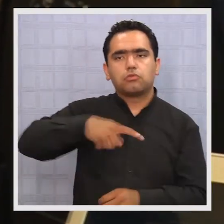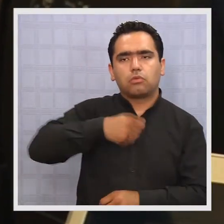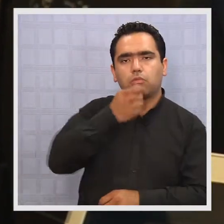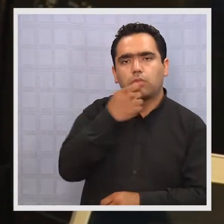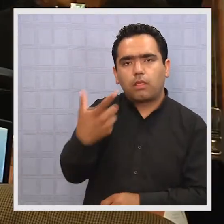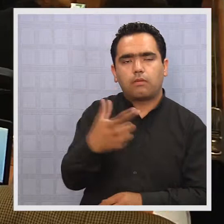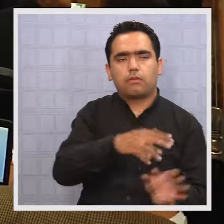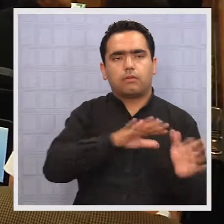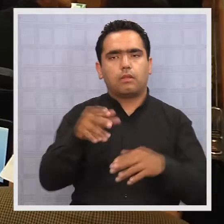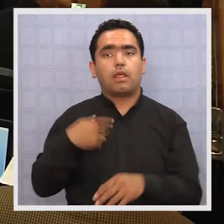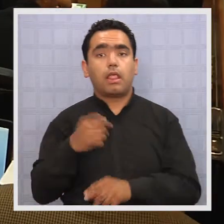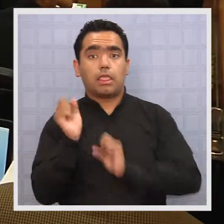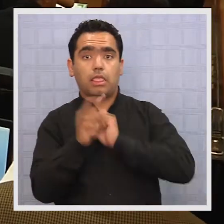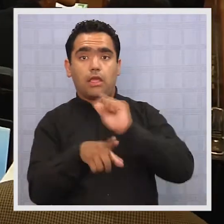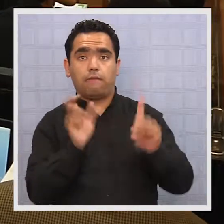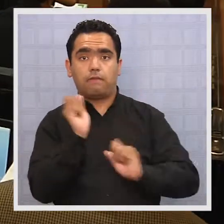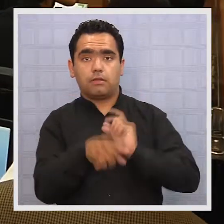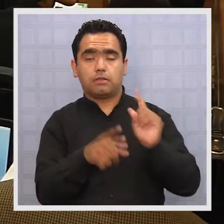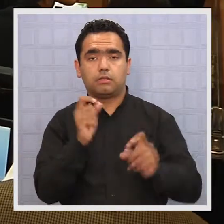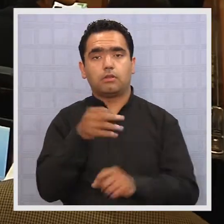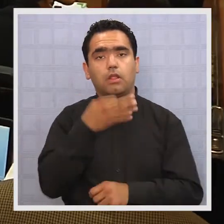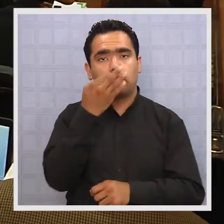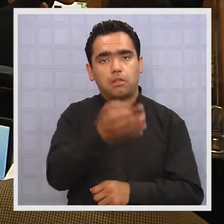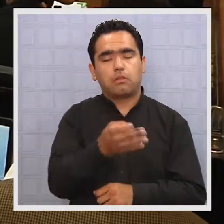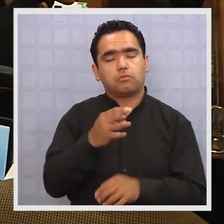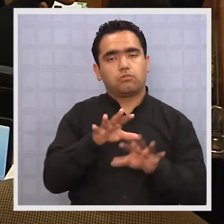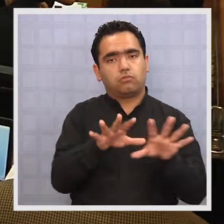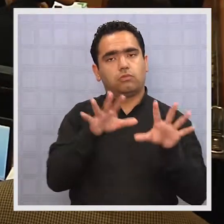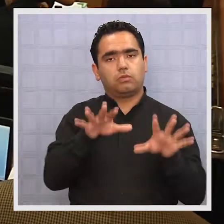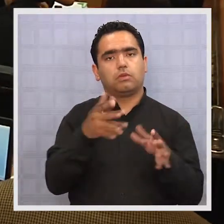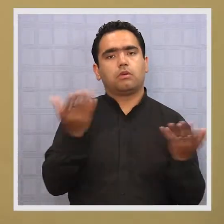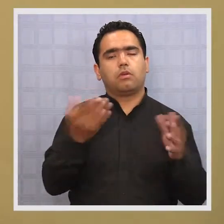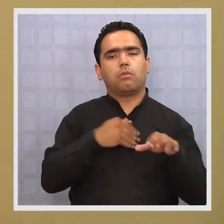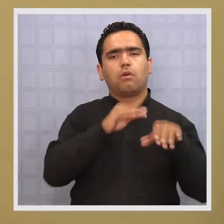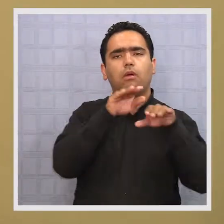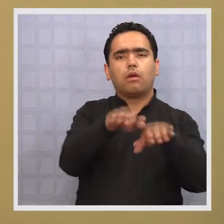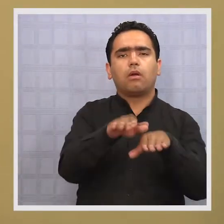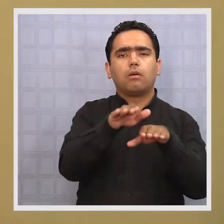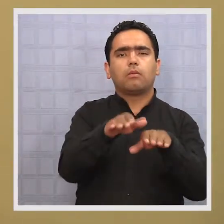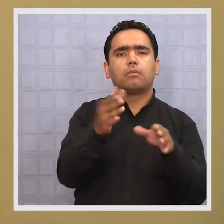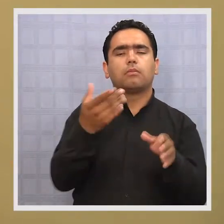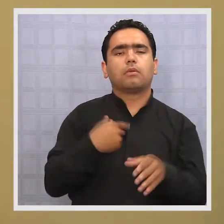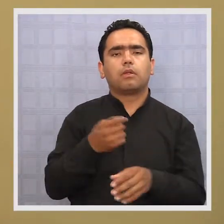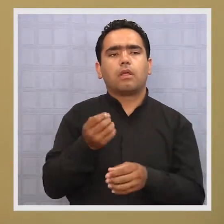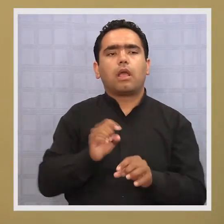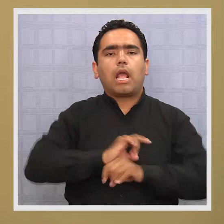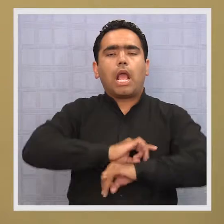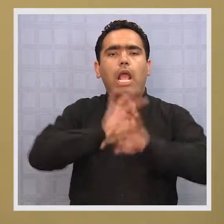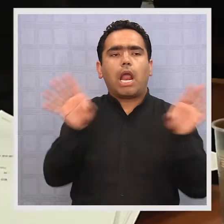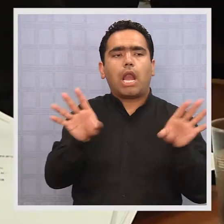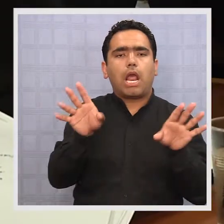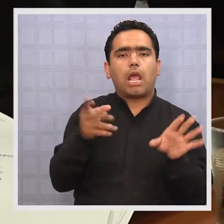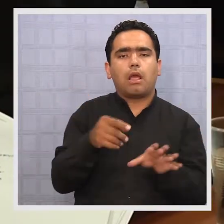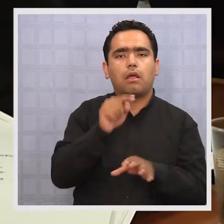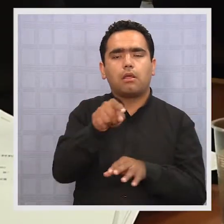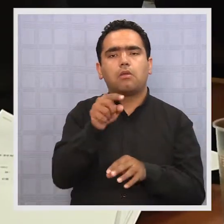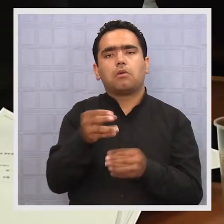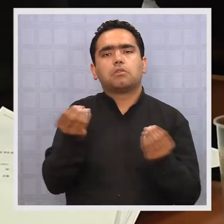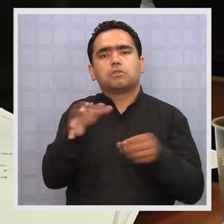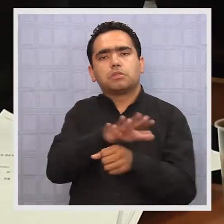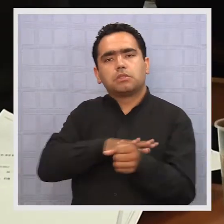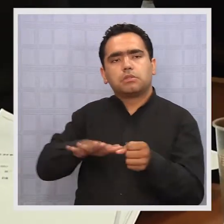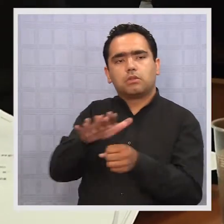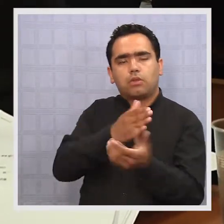pensamos como acusadores. El defensor de Cáneva destacó la colaboración prestada al esclarecimiento de los hechos por parte de su